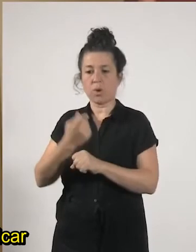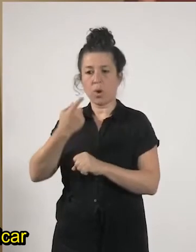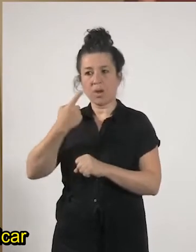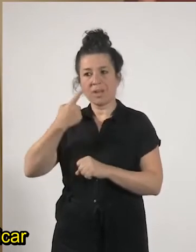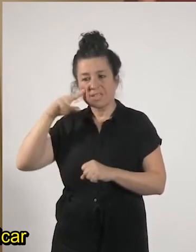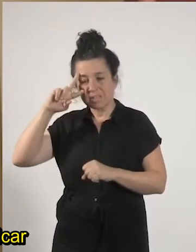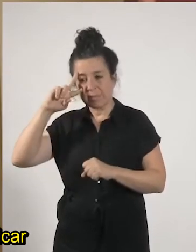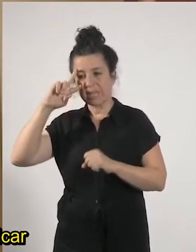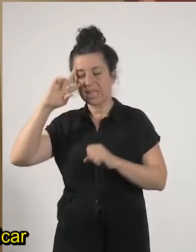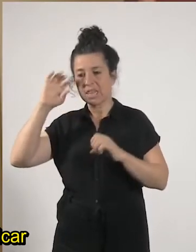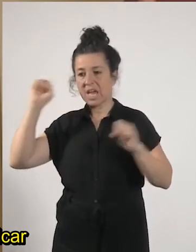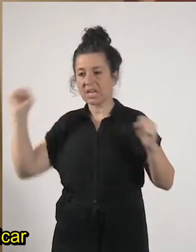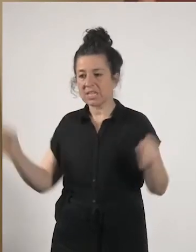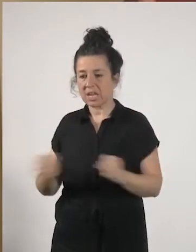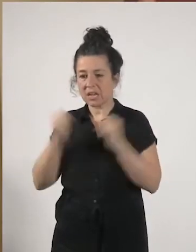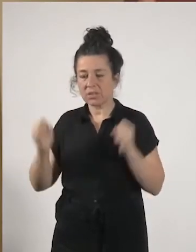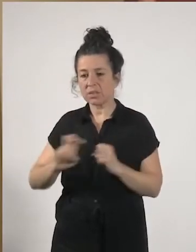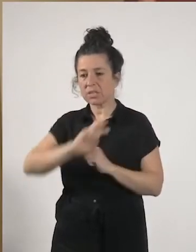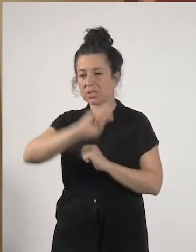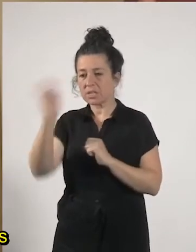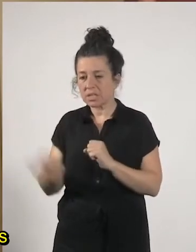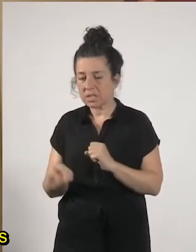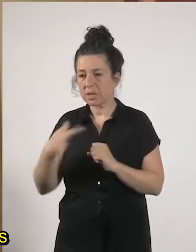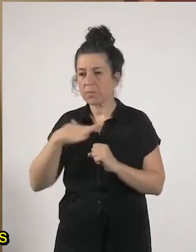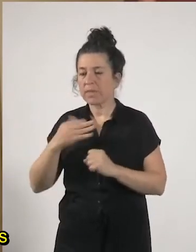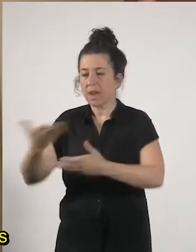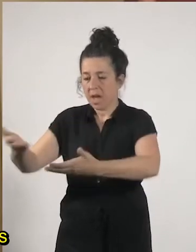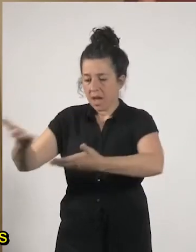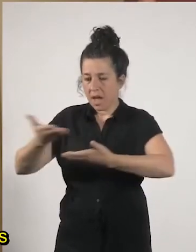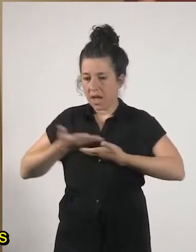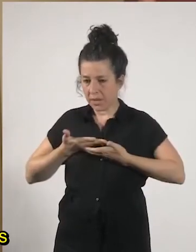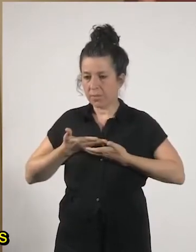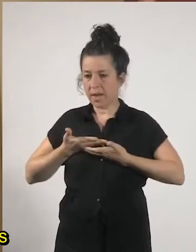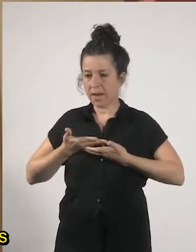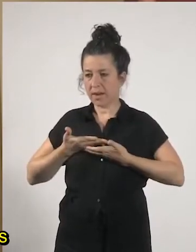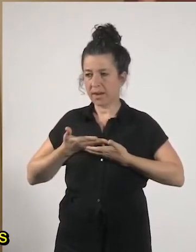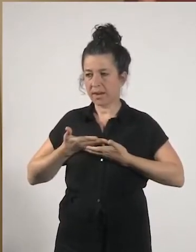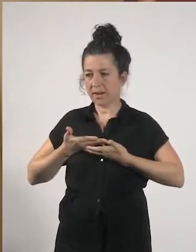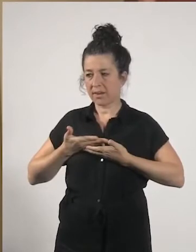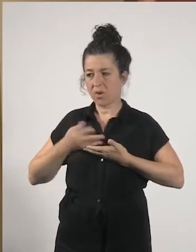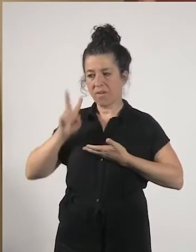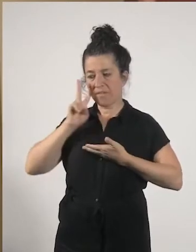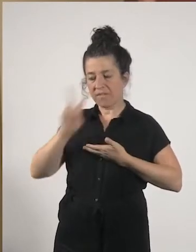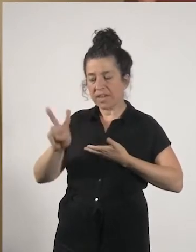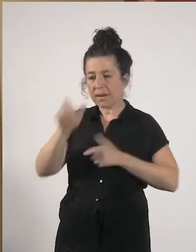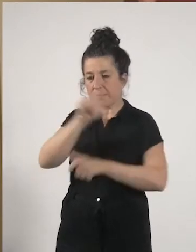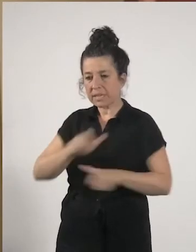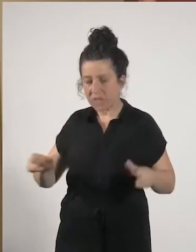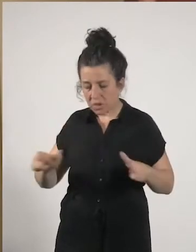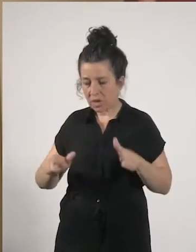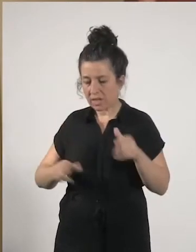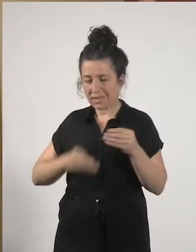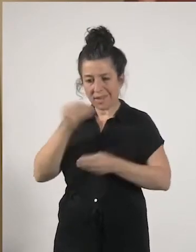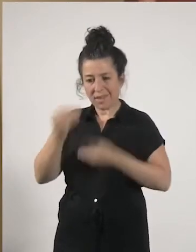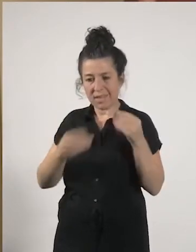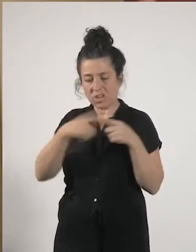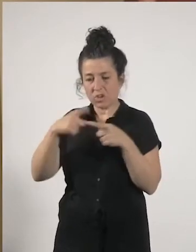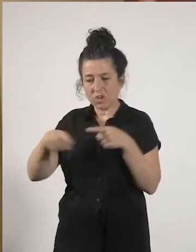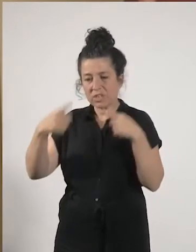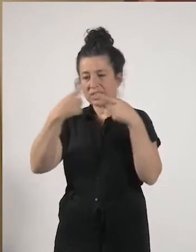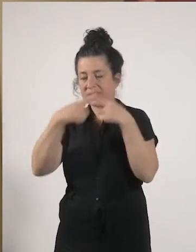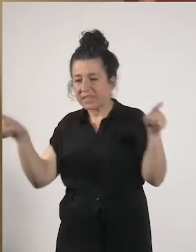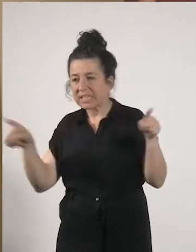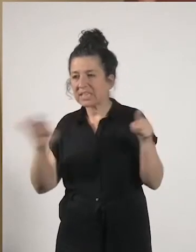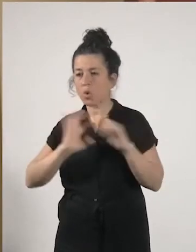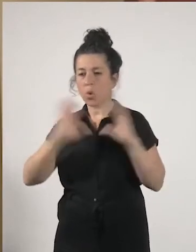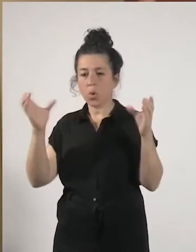puedan ayudar para identificar personas haciendo cosas distintas y comunidades organizándose de